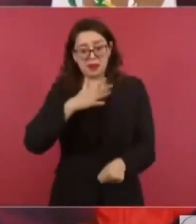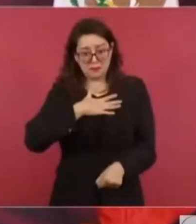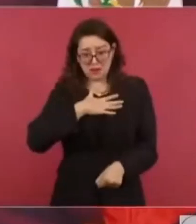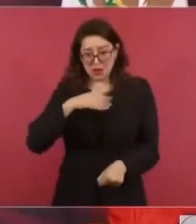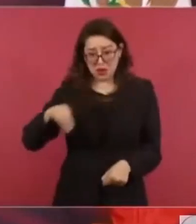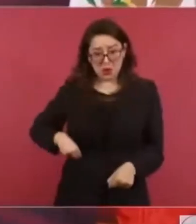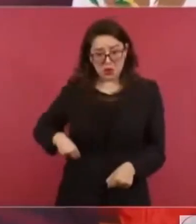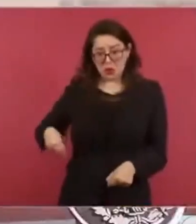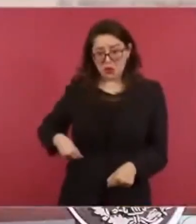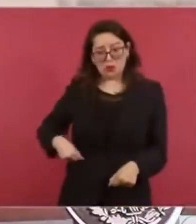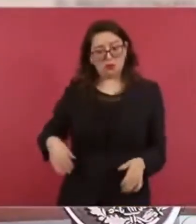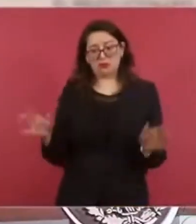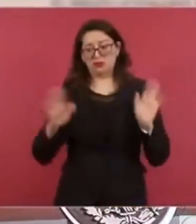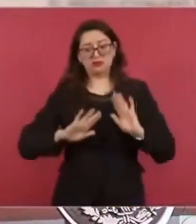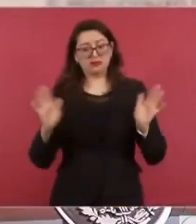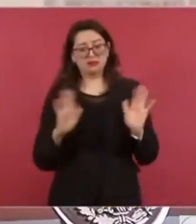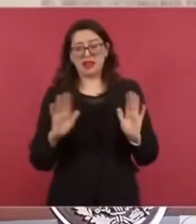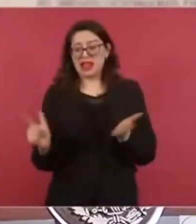Es con la ley.